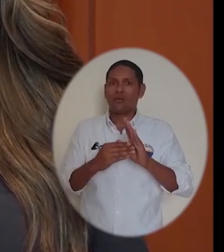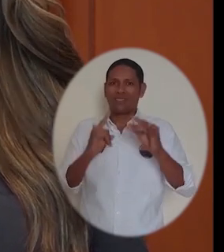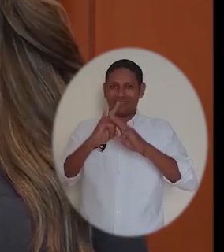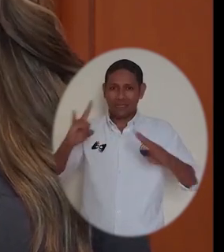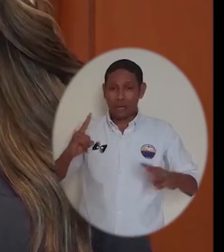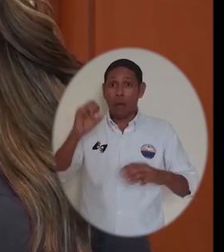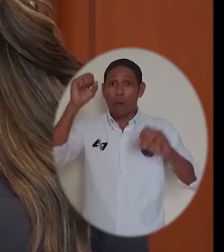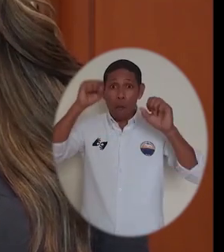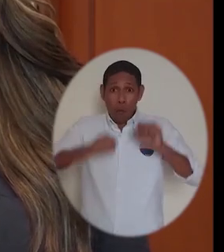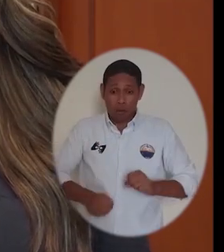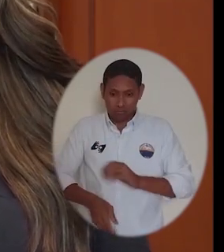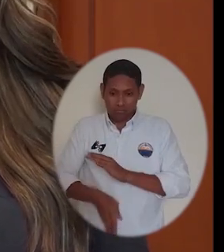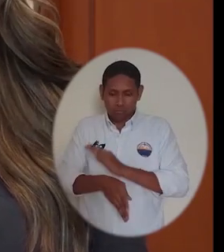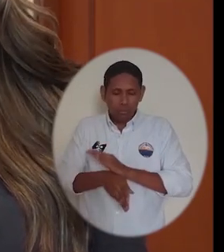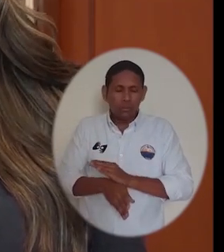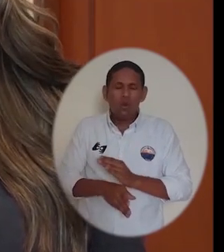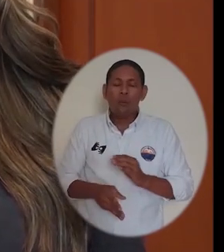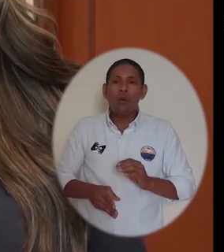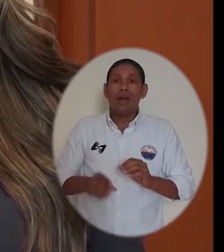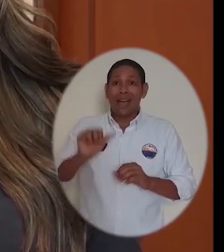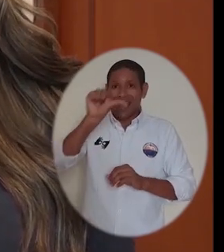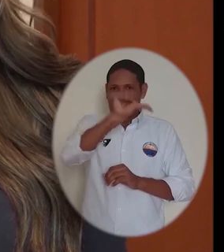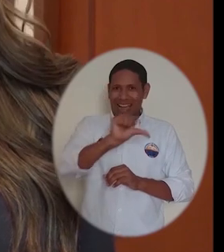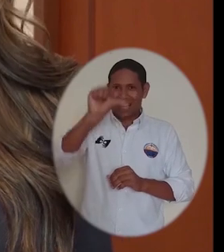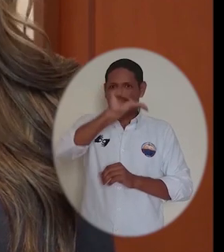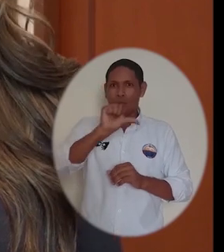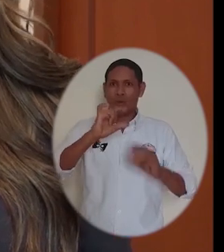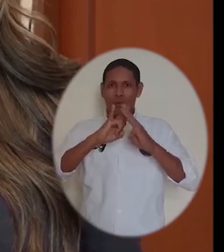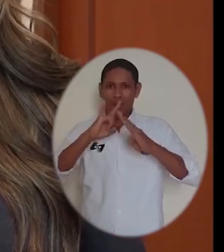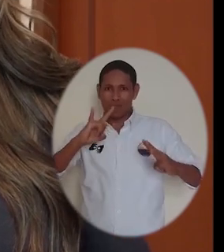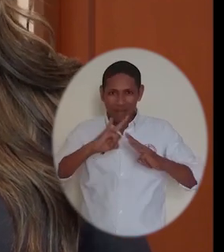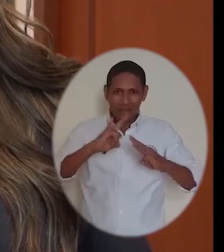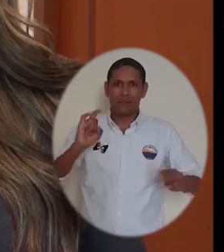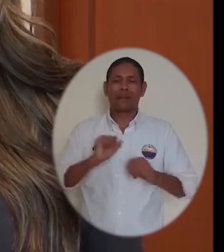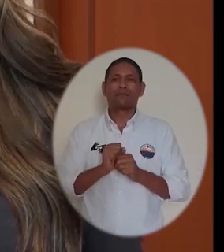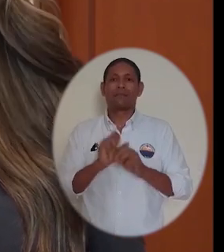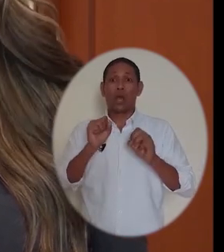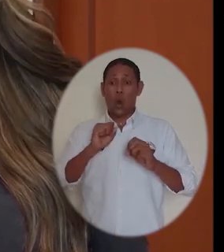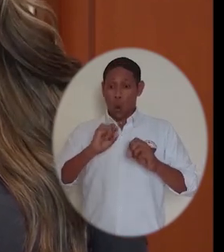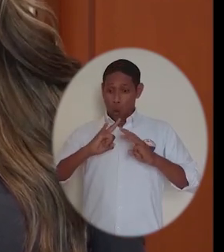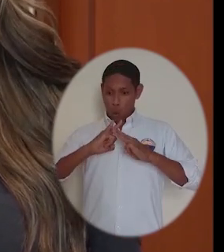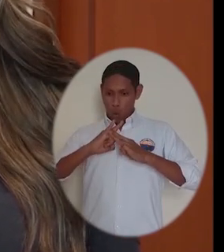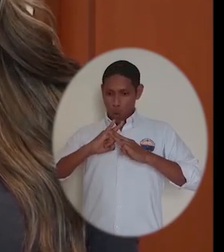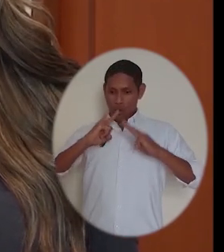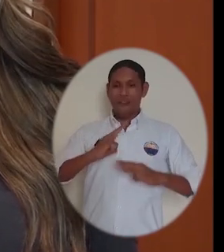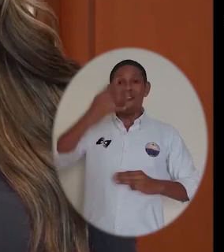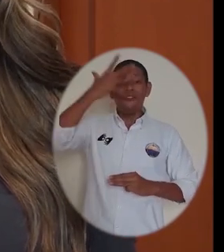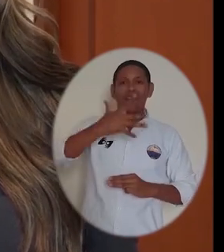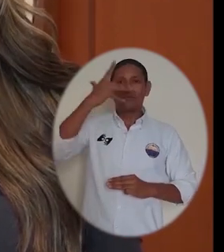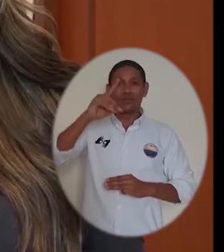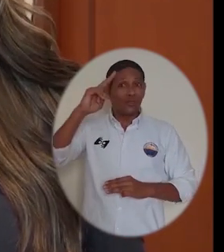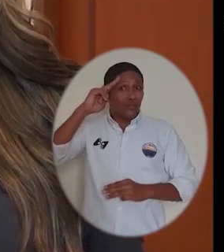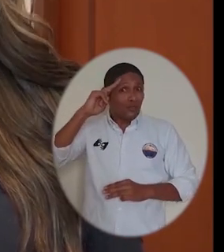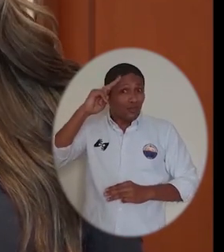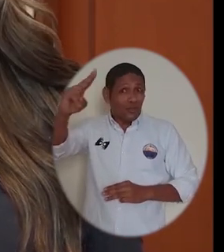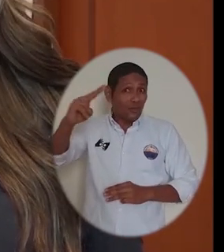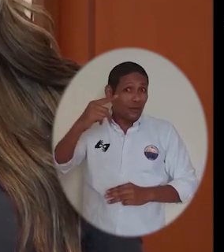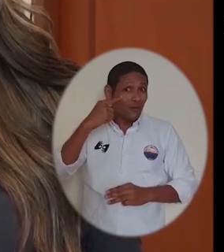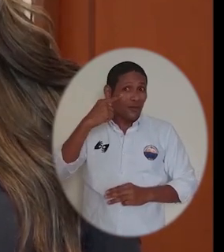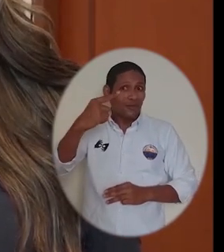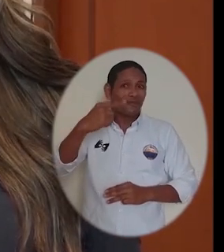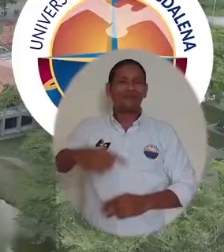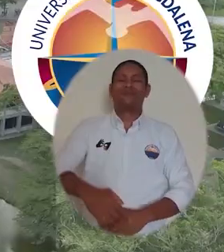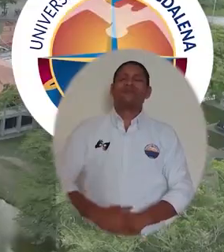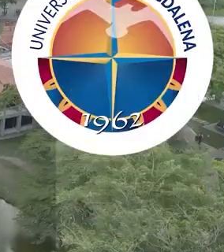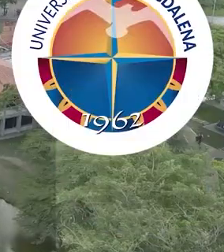Magdalena recuerden seguirnos en nuestras redes institucionales arroba unimagdalena para Instagram y Twitter y Universidad del Magdalena en Facebook hasta